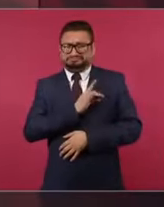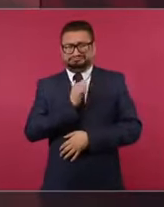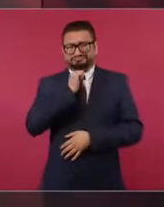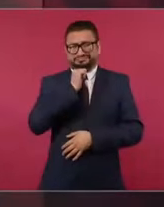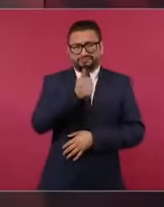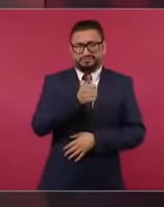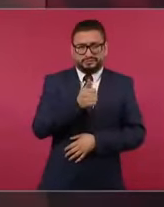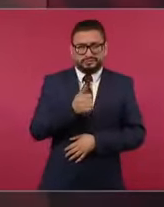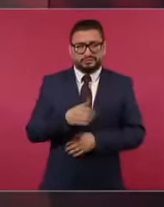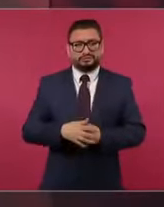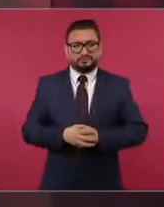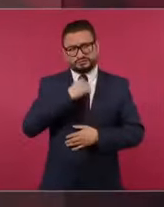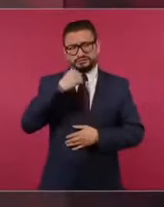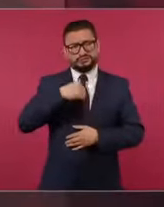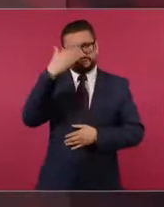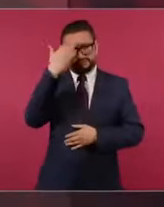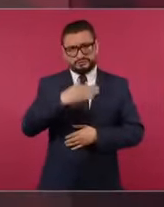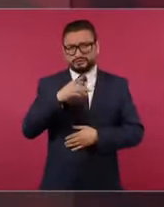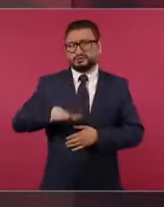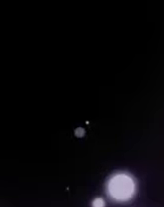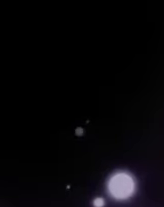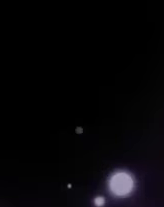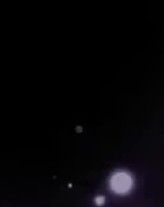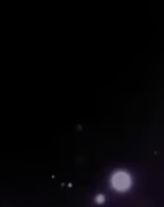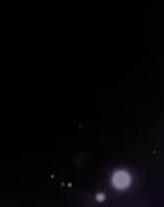sé que siempre voy a contar con el apoyo del pueblo.